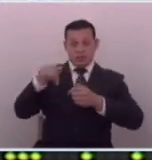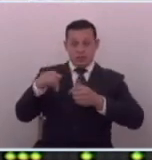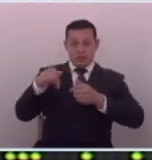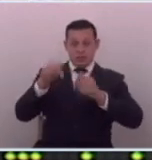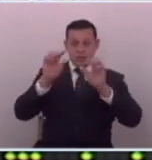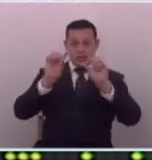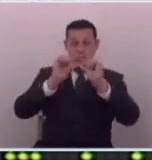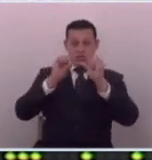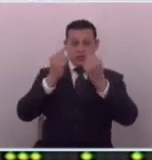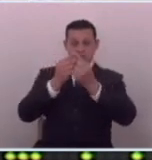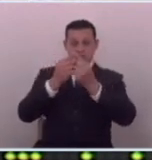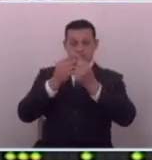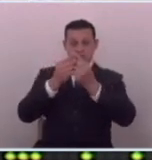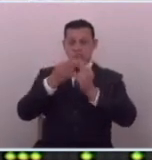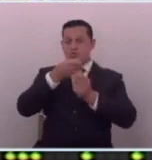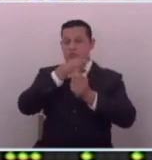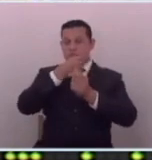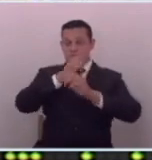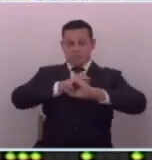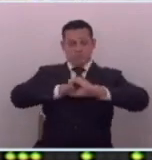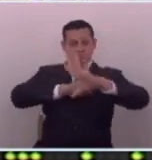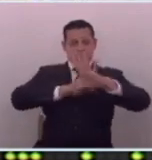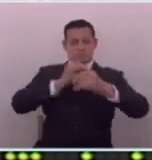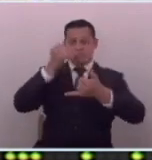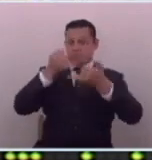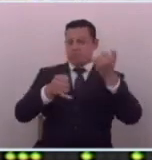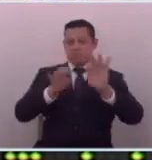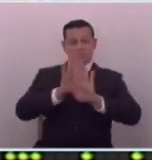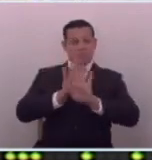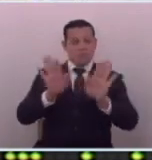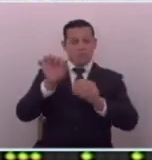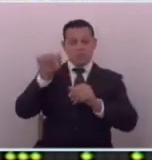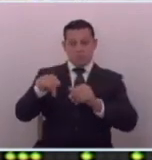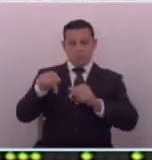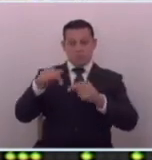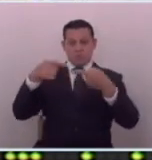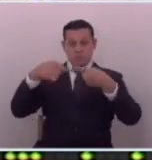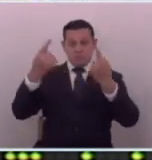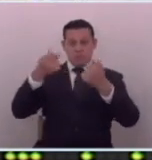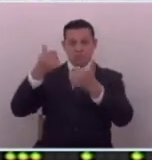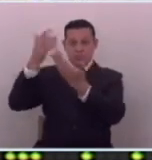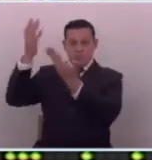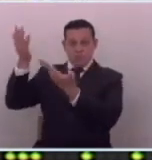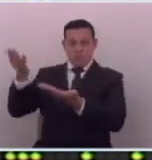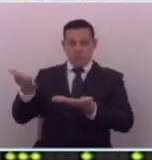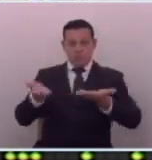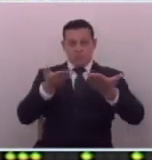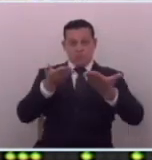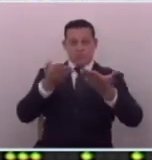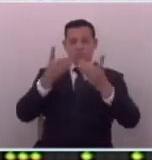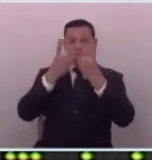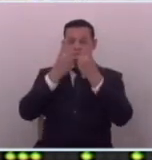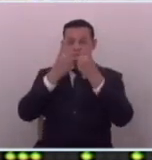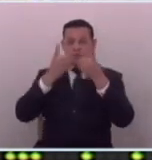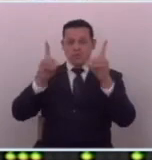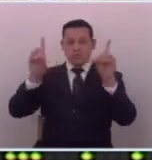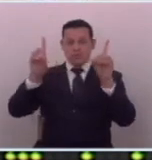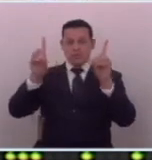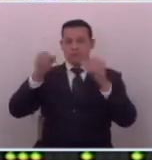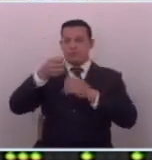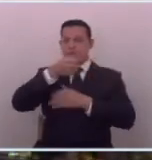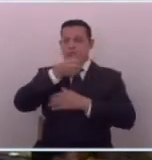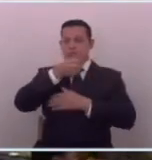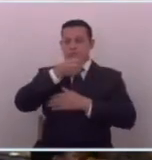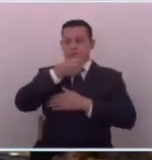monopolio de la información se acabó y ahora por el contrario le damos la bienvenida a la democratización de la